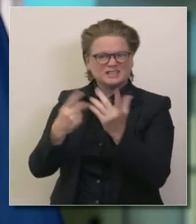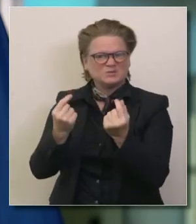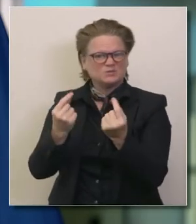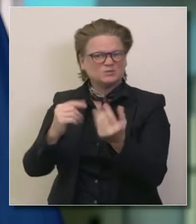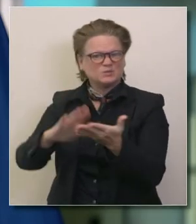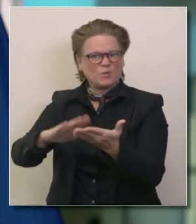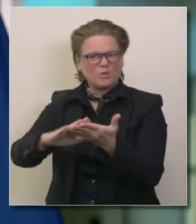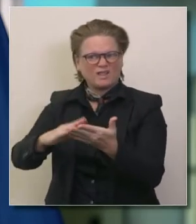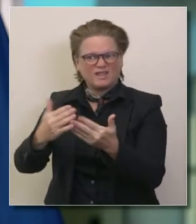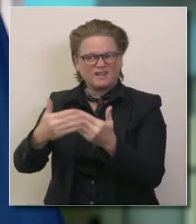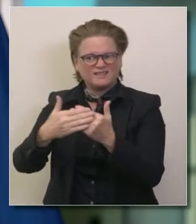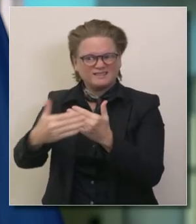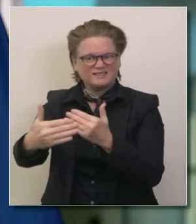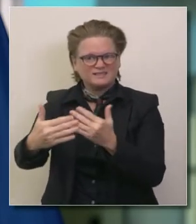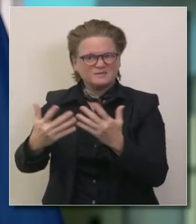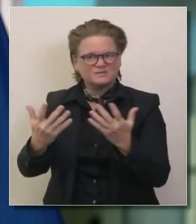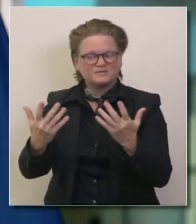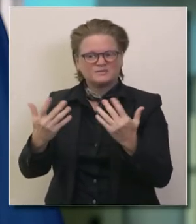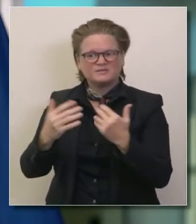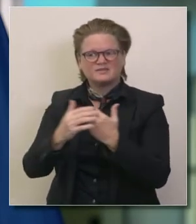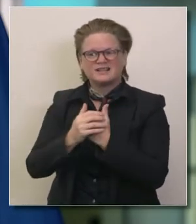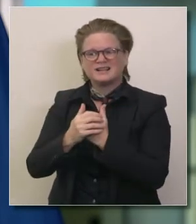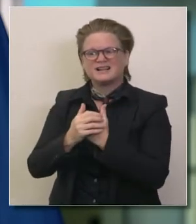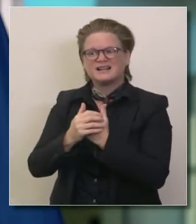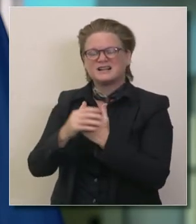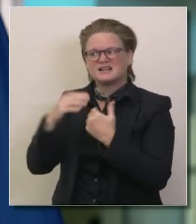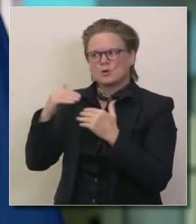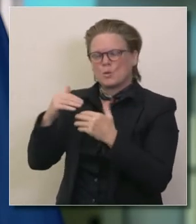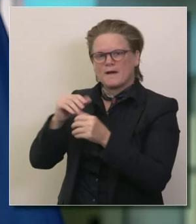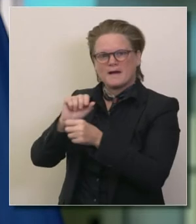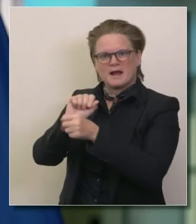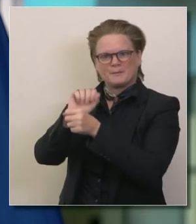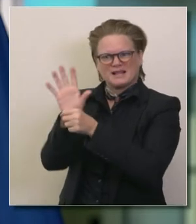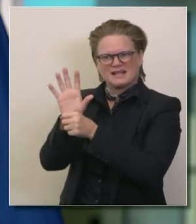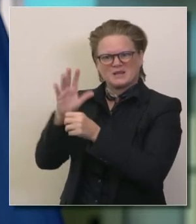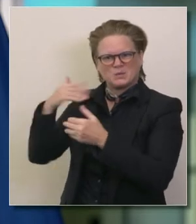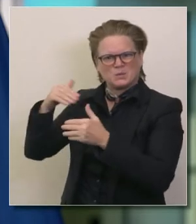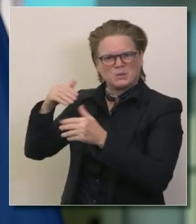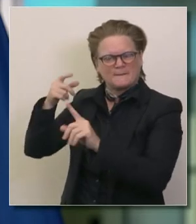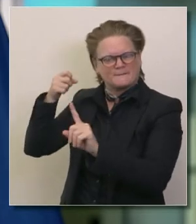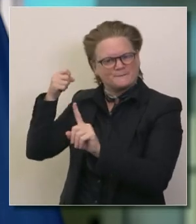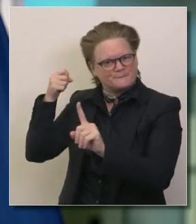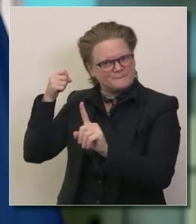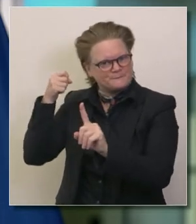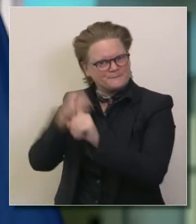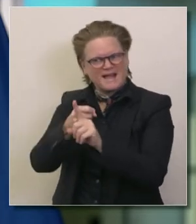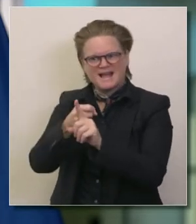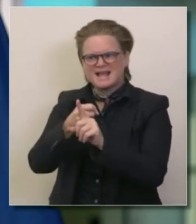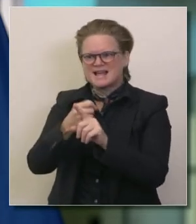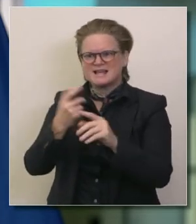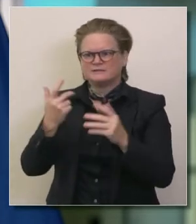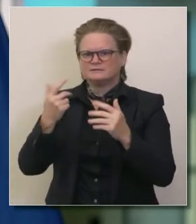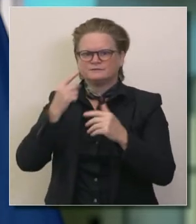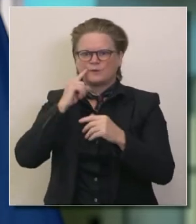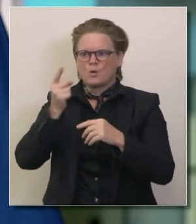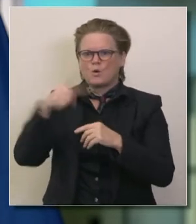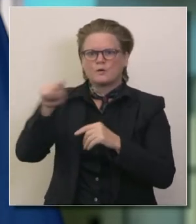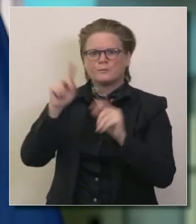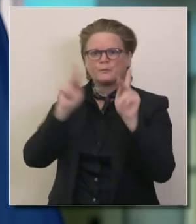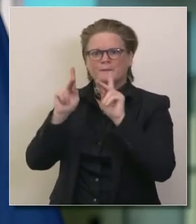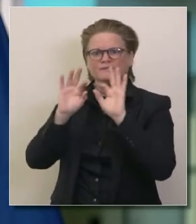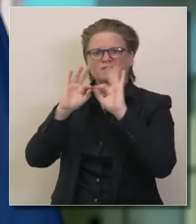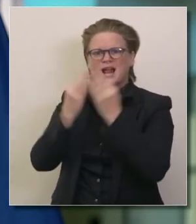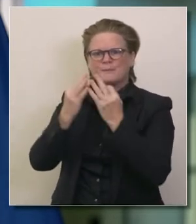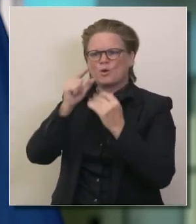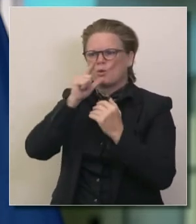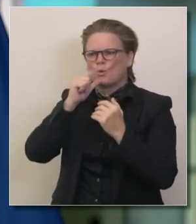gobernador tiene usted que entender que muchas familias están realmente muy preocupadas